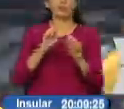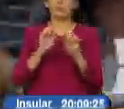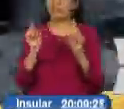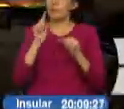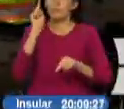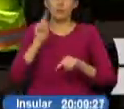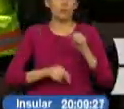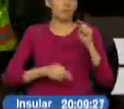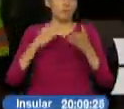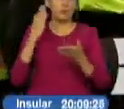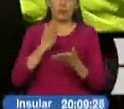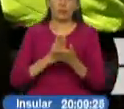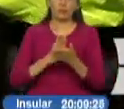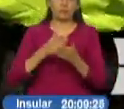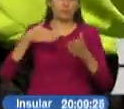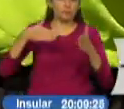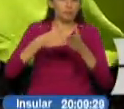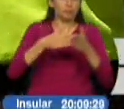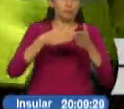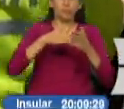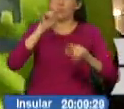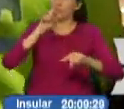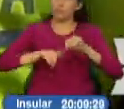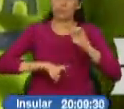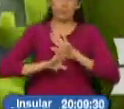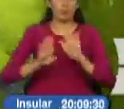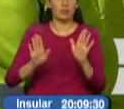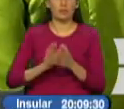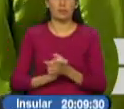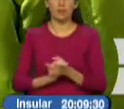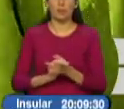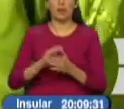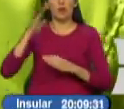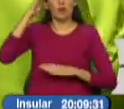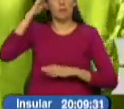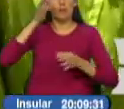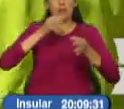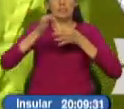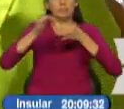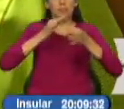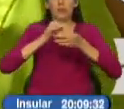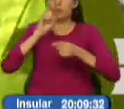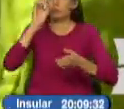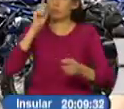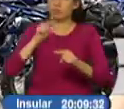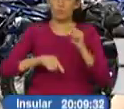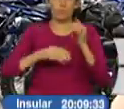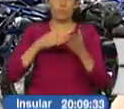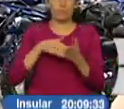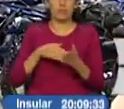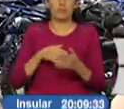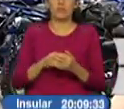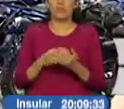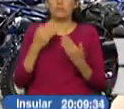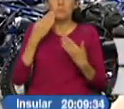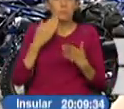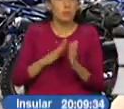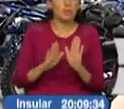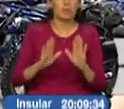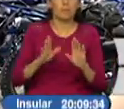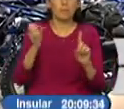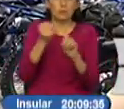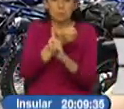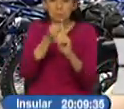cerrar las vías. Así lo ratificó el general Mauricio Gutiérrez, comandante del Distrito Metropolitano de Quito. Si hay un tipo de agresión,